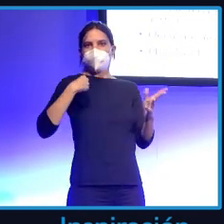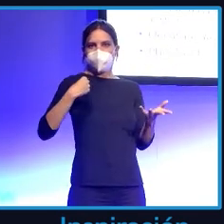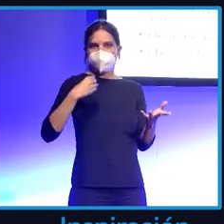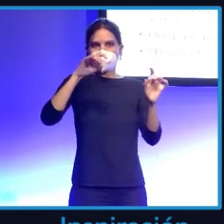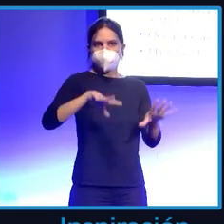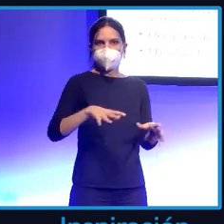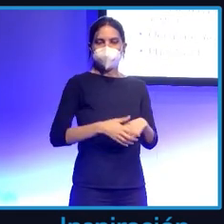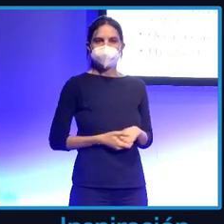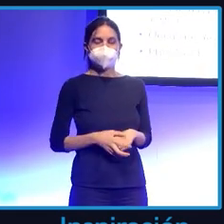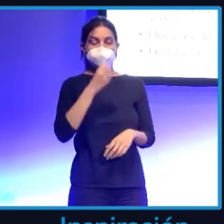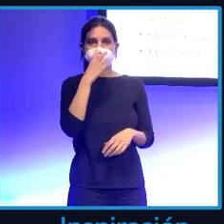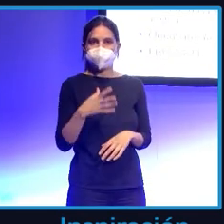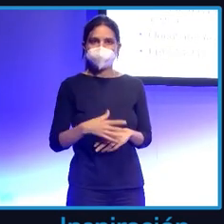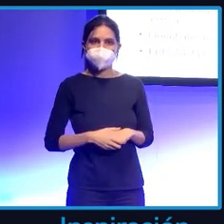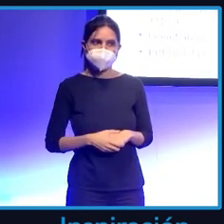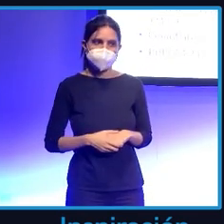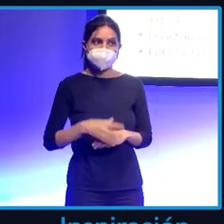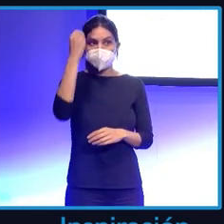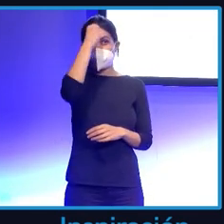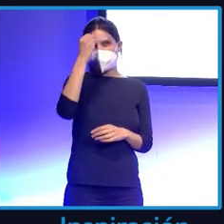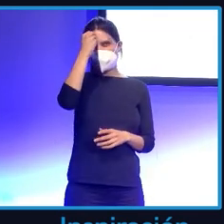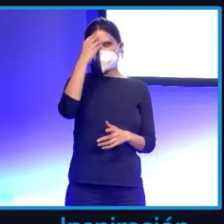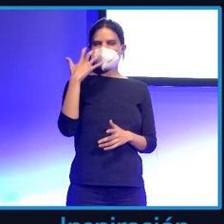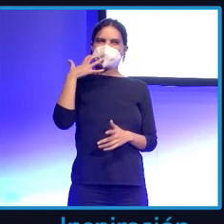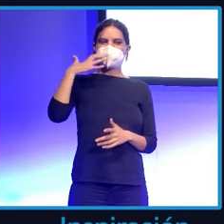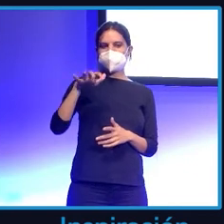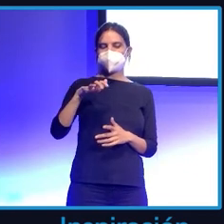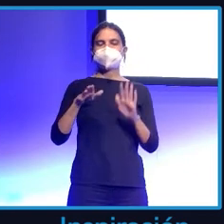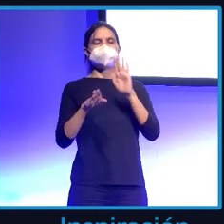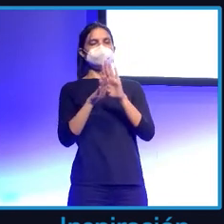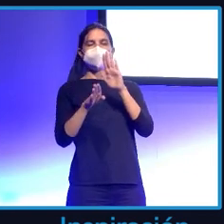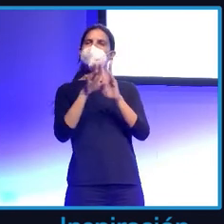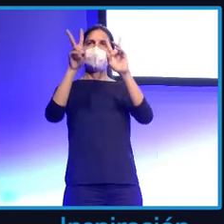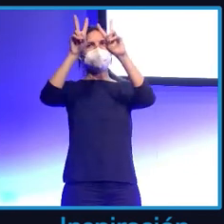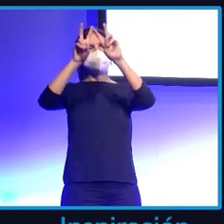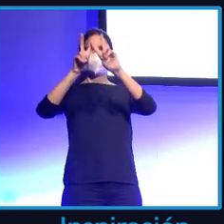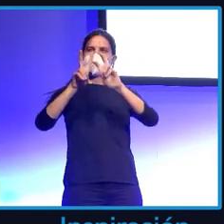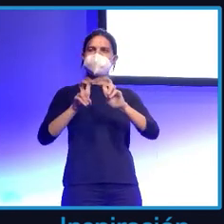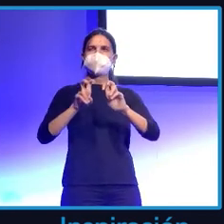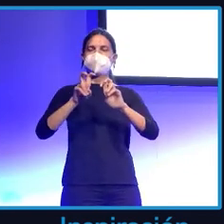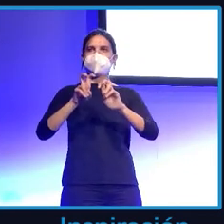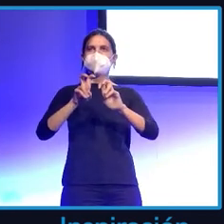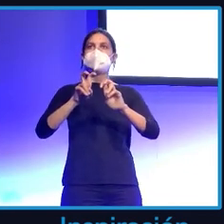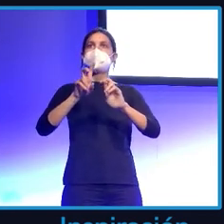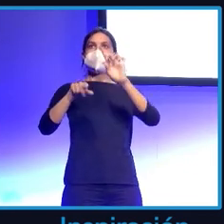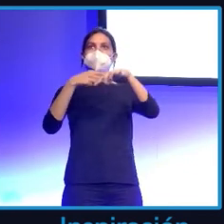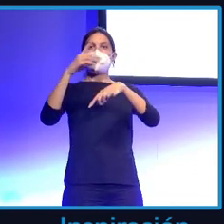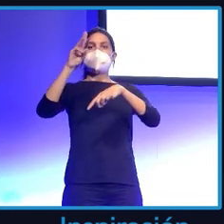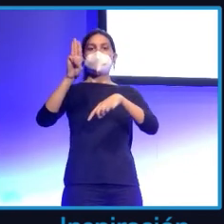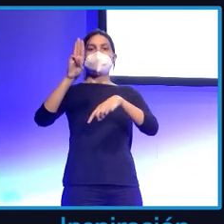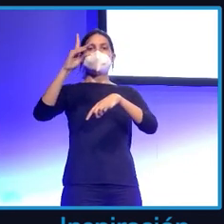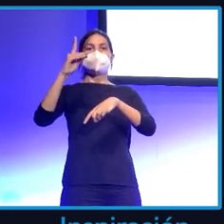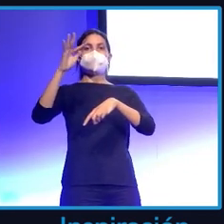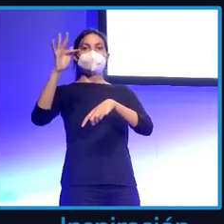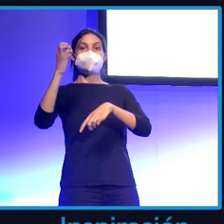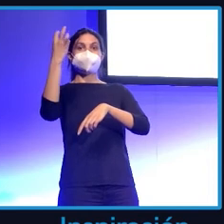Bien, me parece un poco raro todo eso, sigo mirando y me descargo los tres PDFs que hay en su